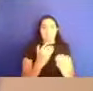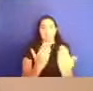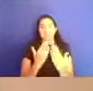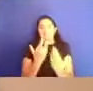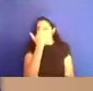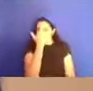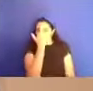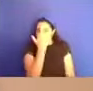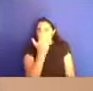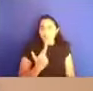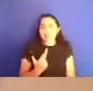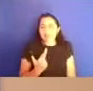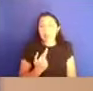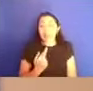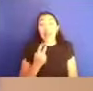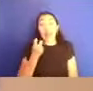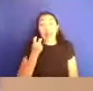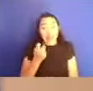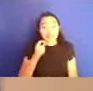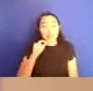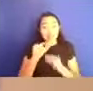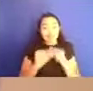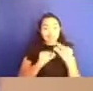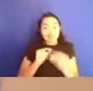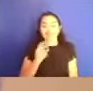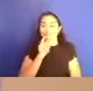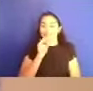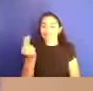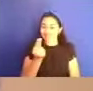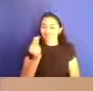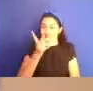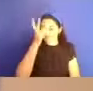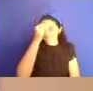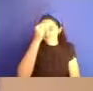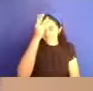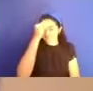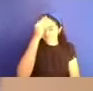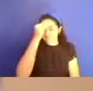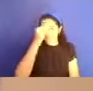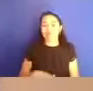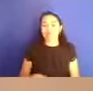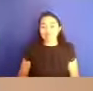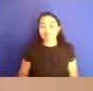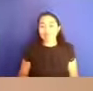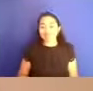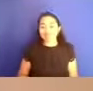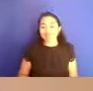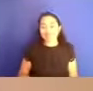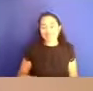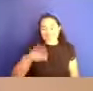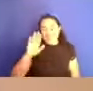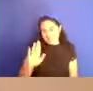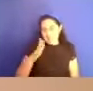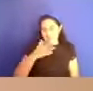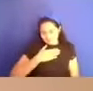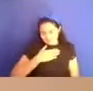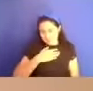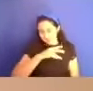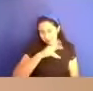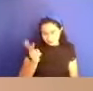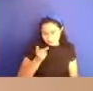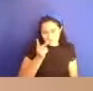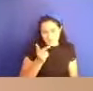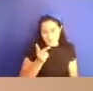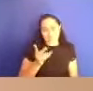Y ese es un proceso de aprendizaje. Bien. Aquí la situación es, yo le preguntaría a esta asistente y